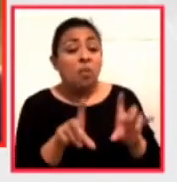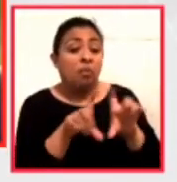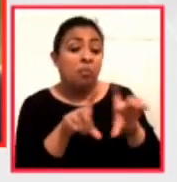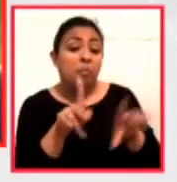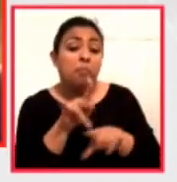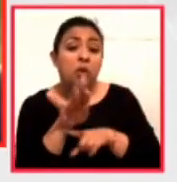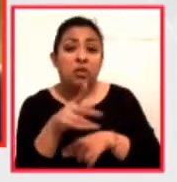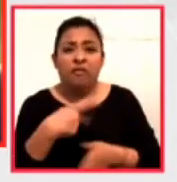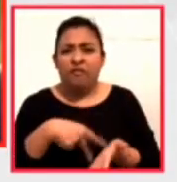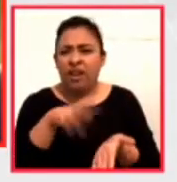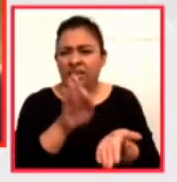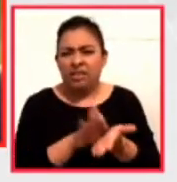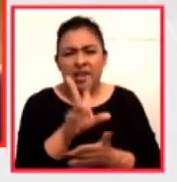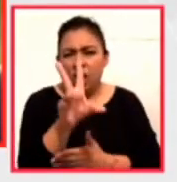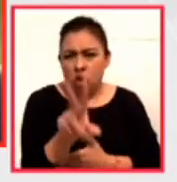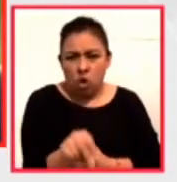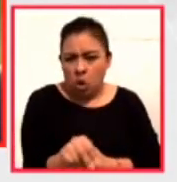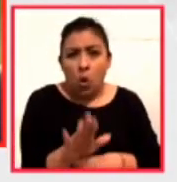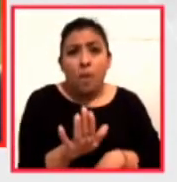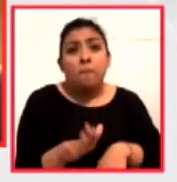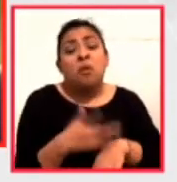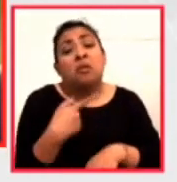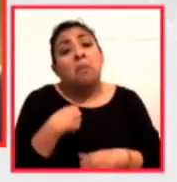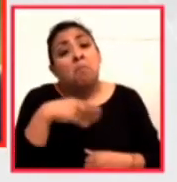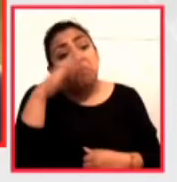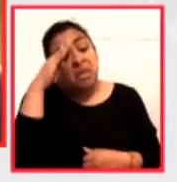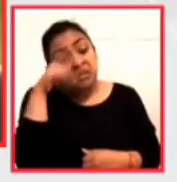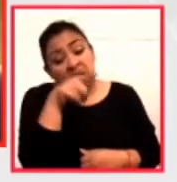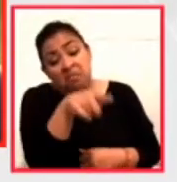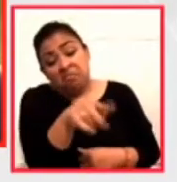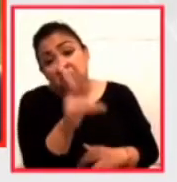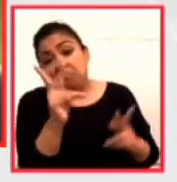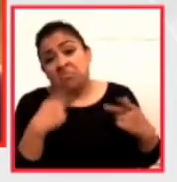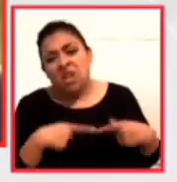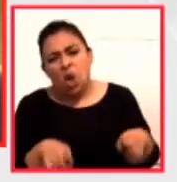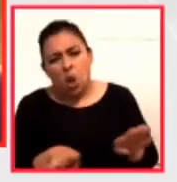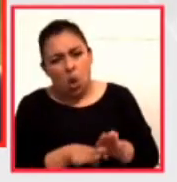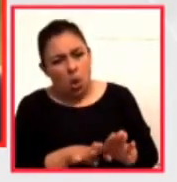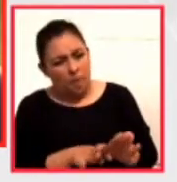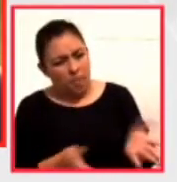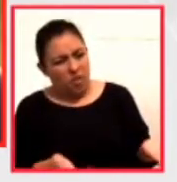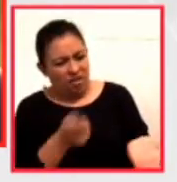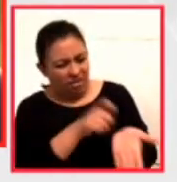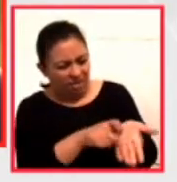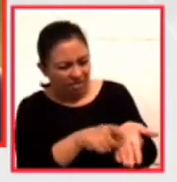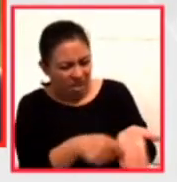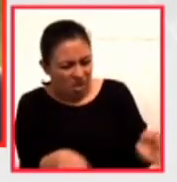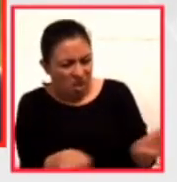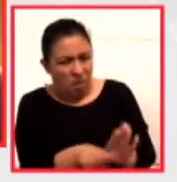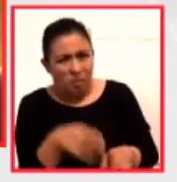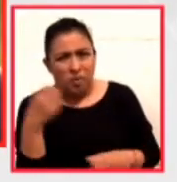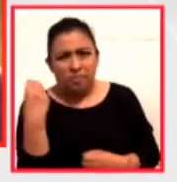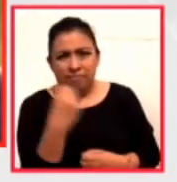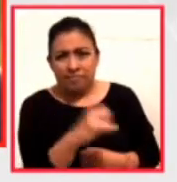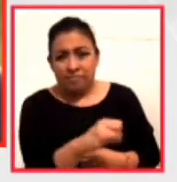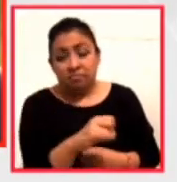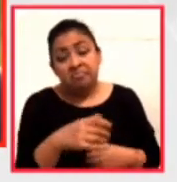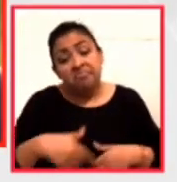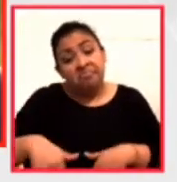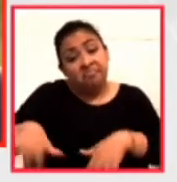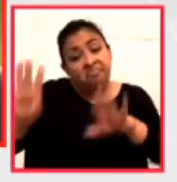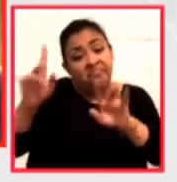por su valentía, sino porque uno piensa a este tipo como se atreve a escribir. Haya él.